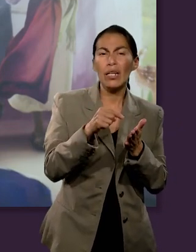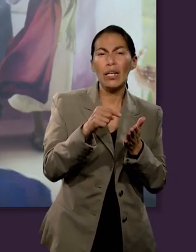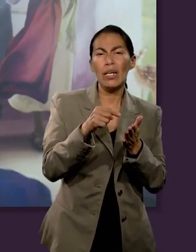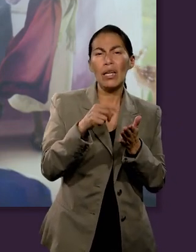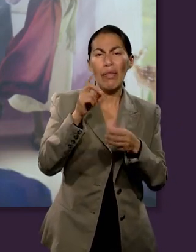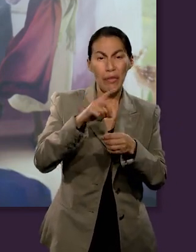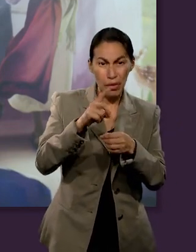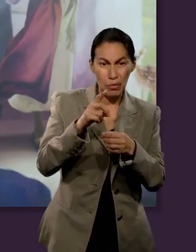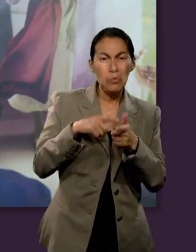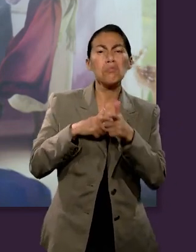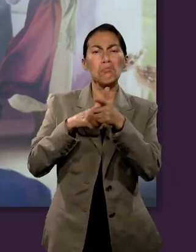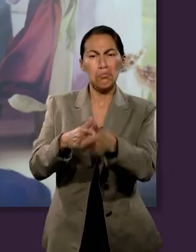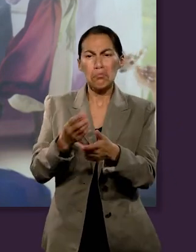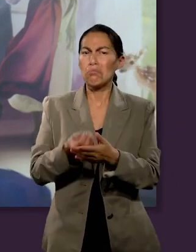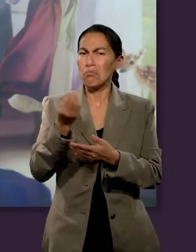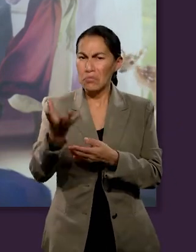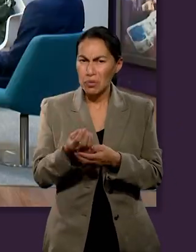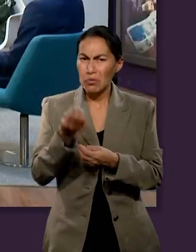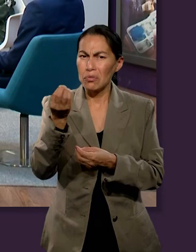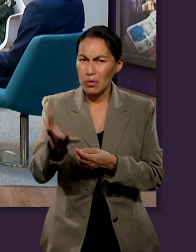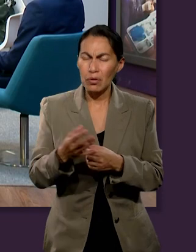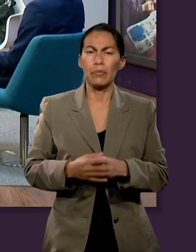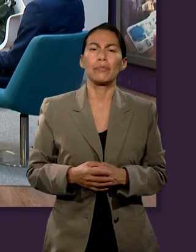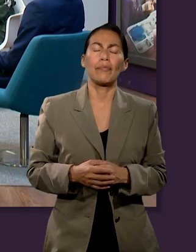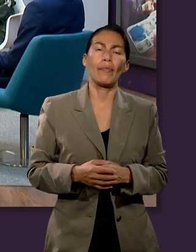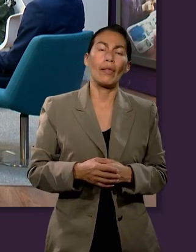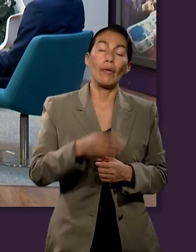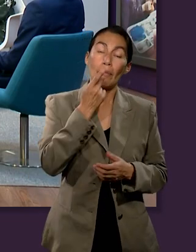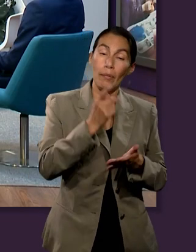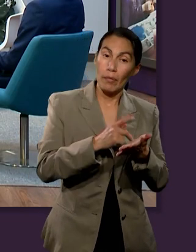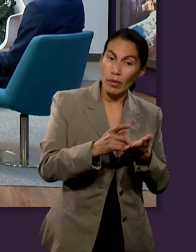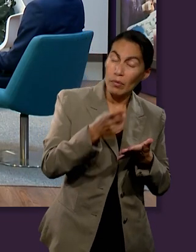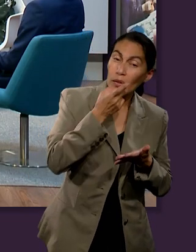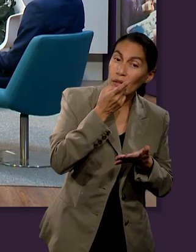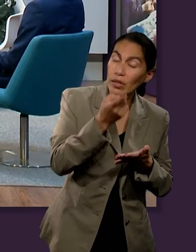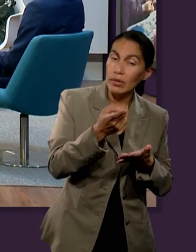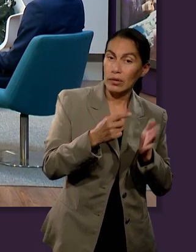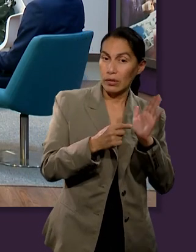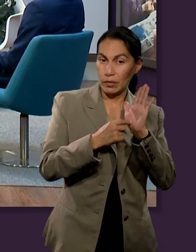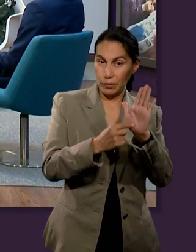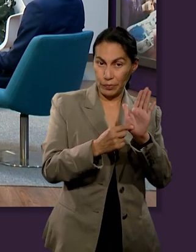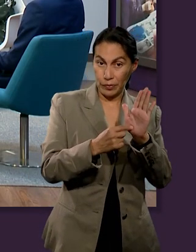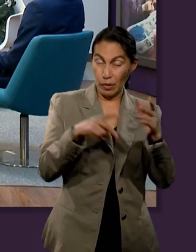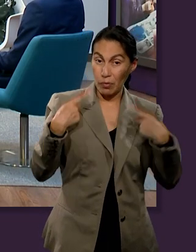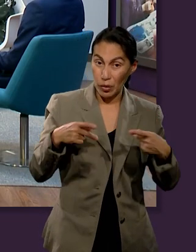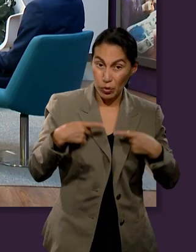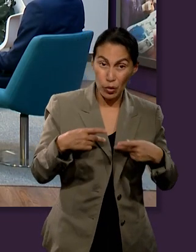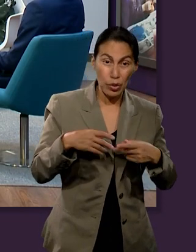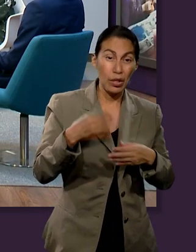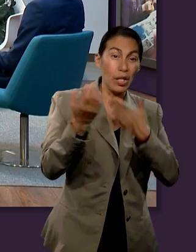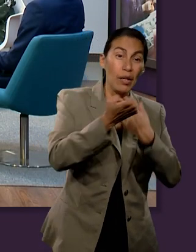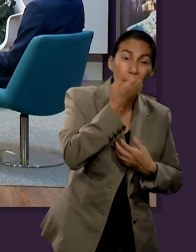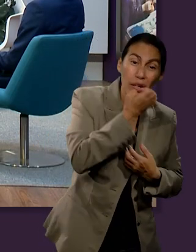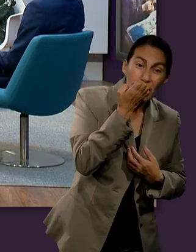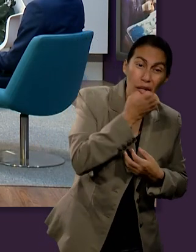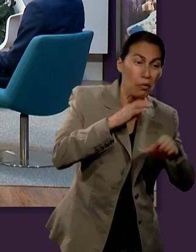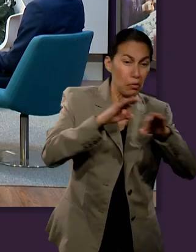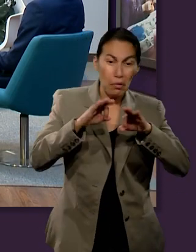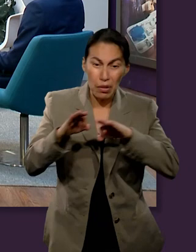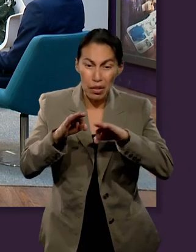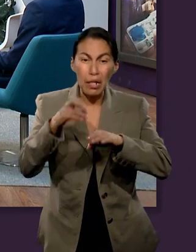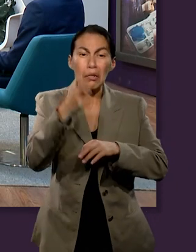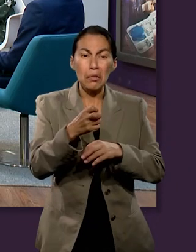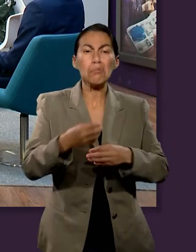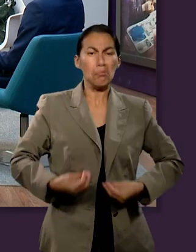referencias a que la práctica continuaba. Y en estos momentos, ahora se continuó con un propósito específico.